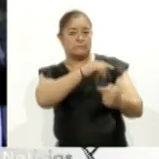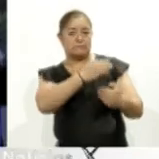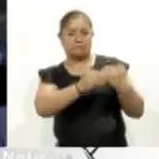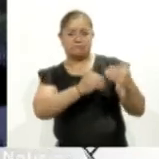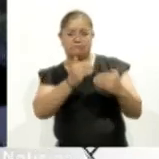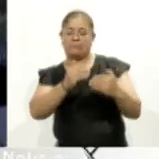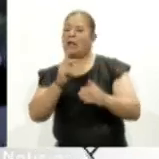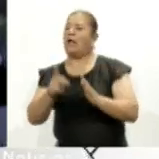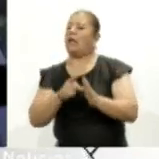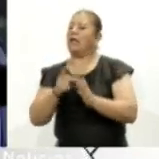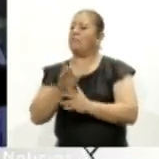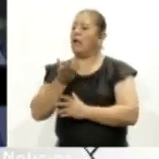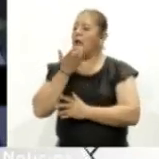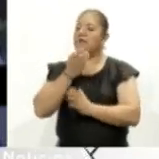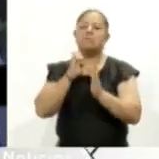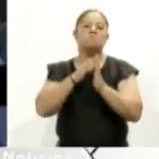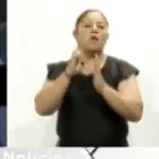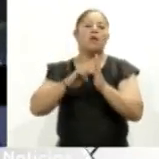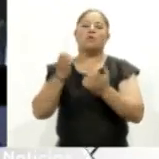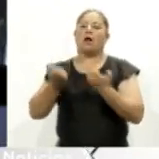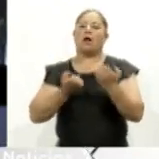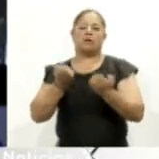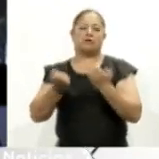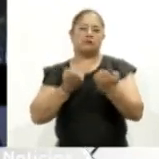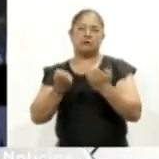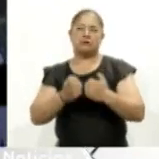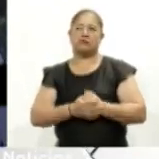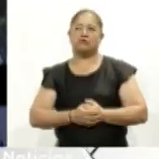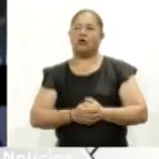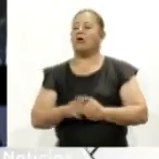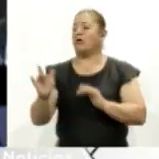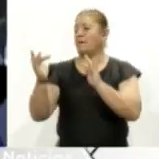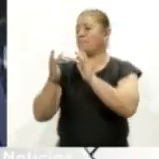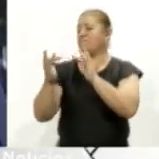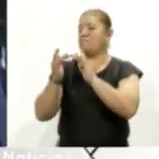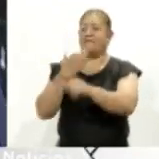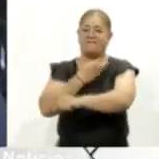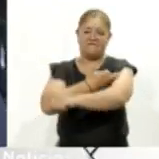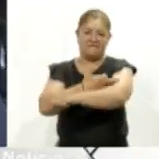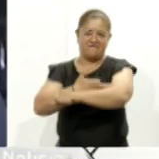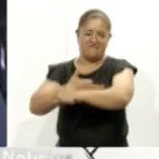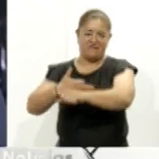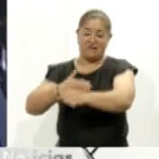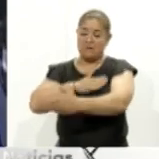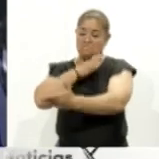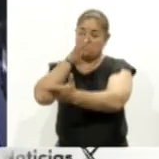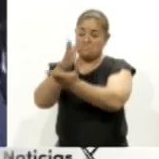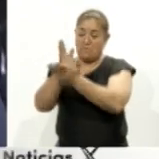que vuelves a retomar como el ejercicio a volver a contactar a familia a volverlos a visitar